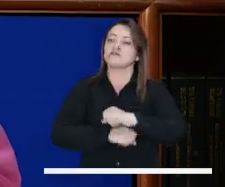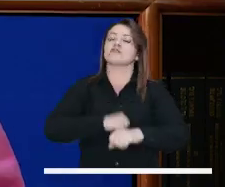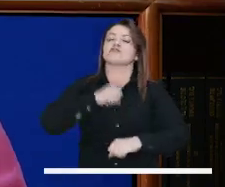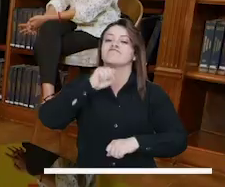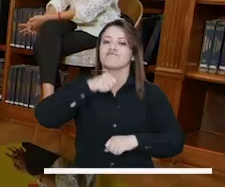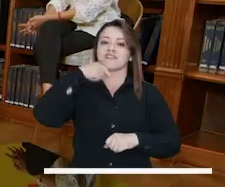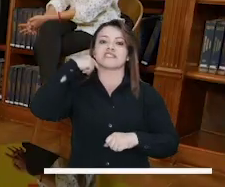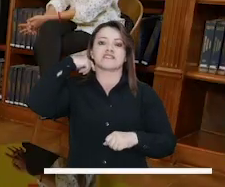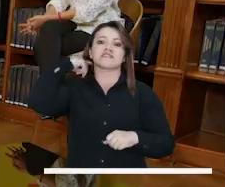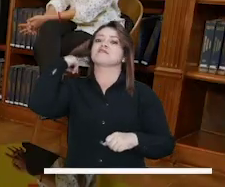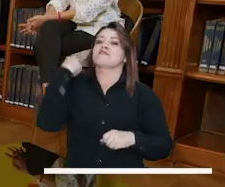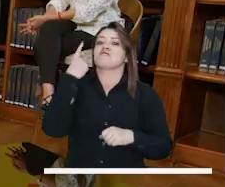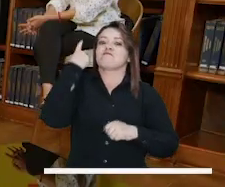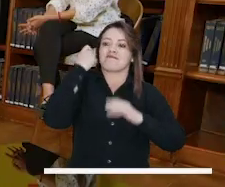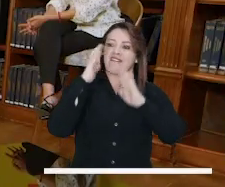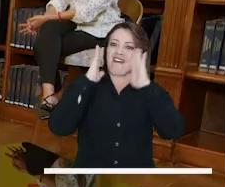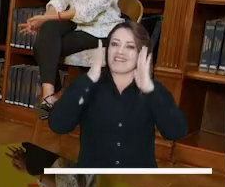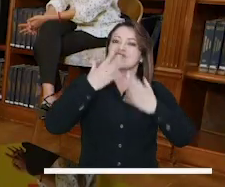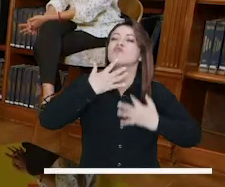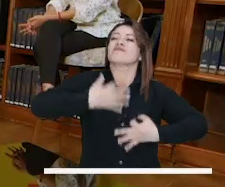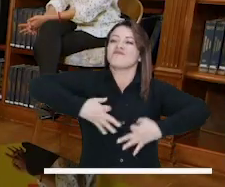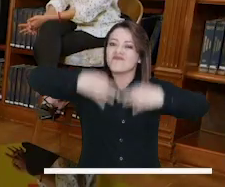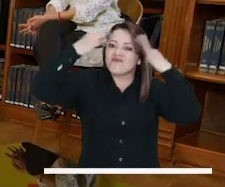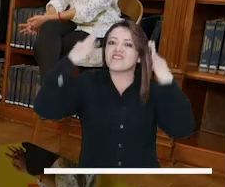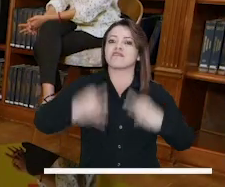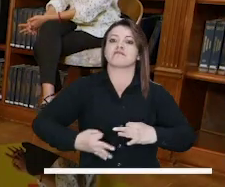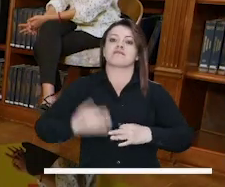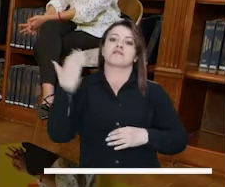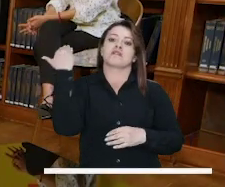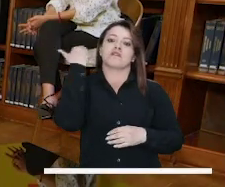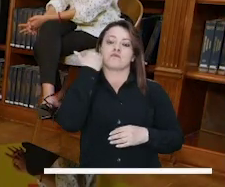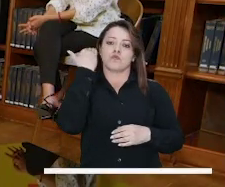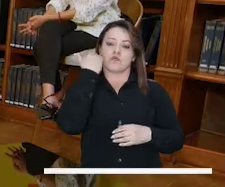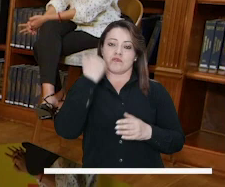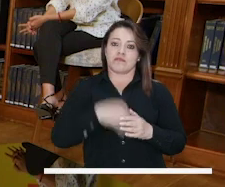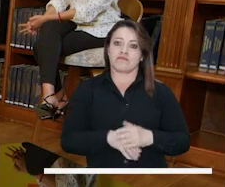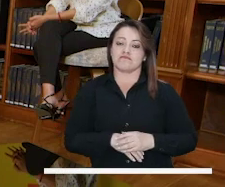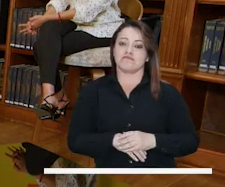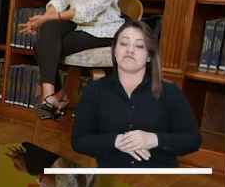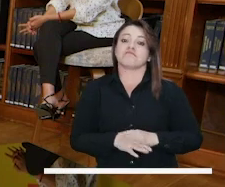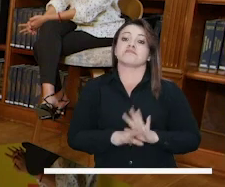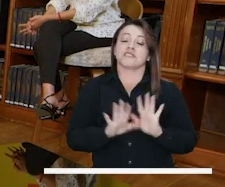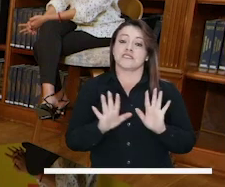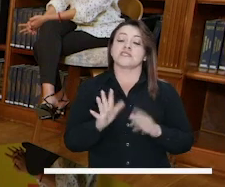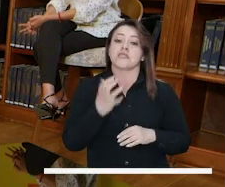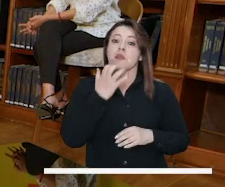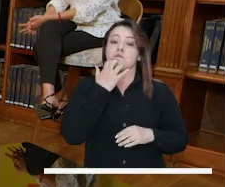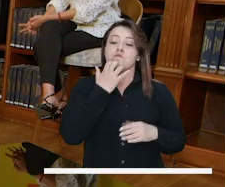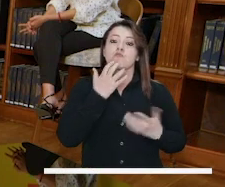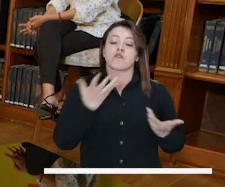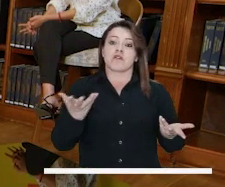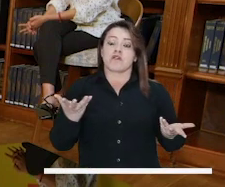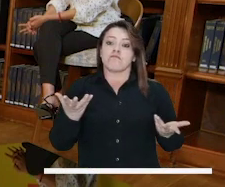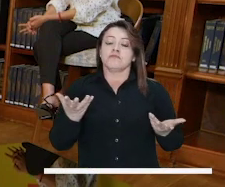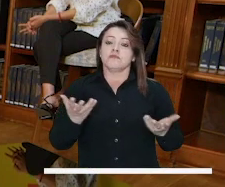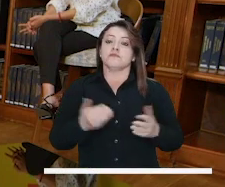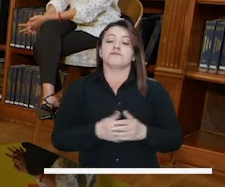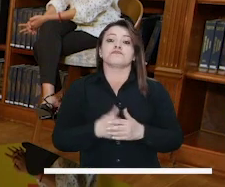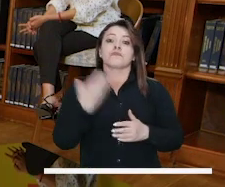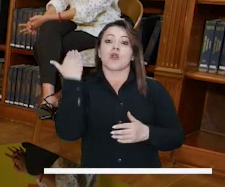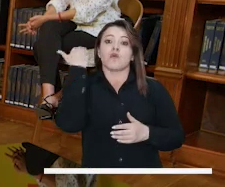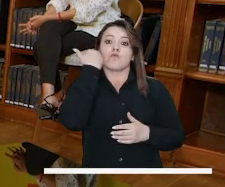familia. En todas esas instancias, por supuesto que falta mucho trabajo para que haya una atención integral.